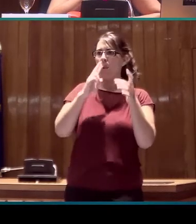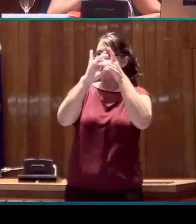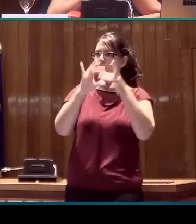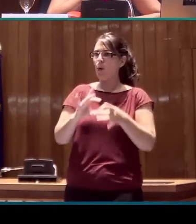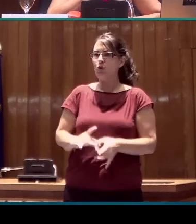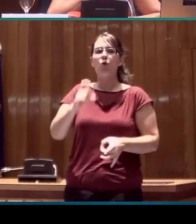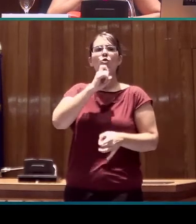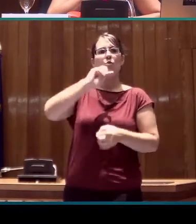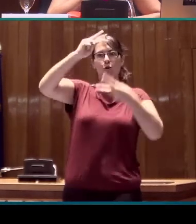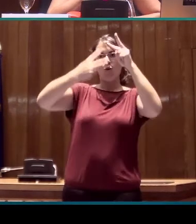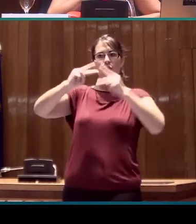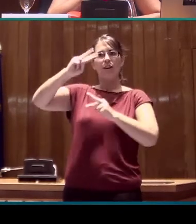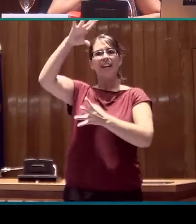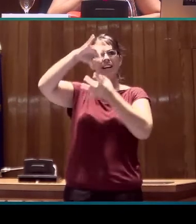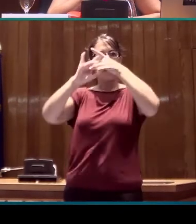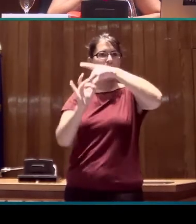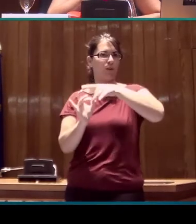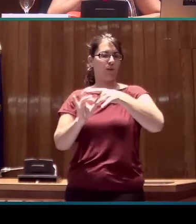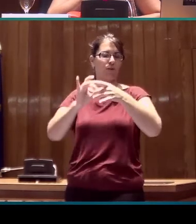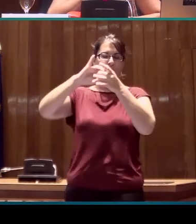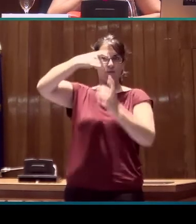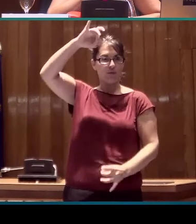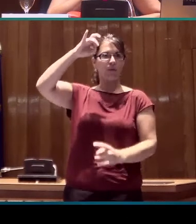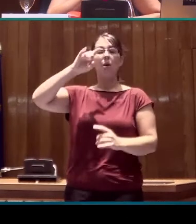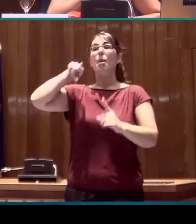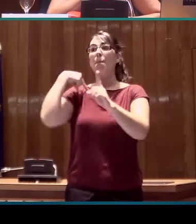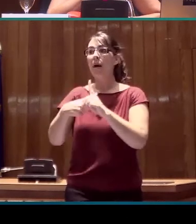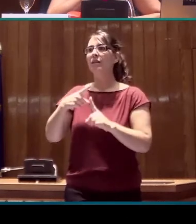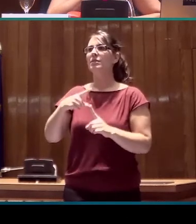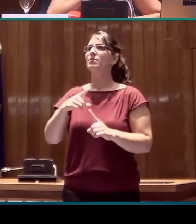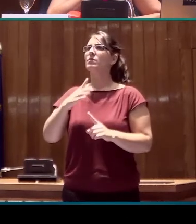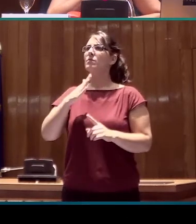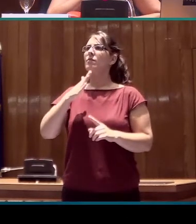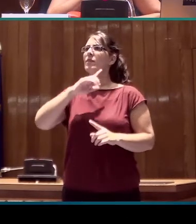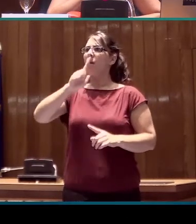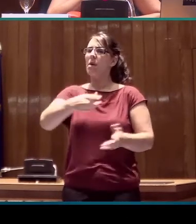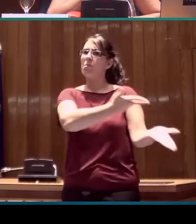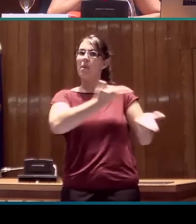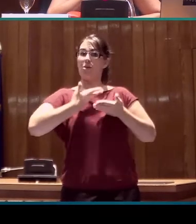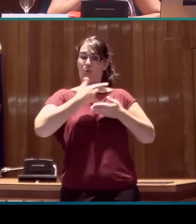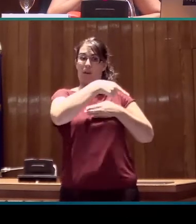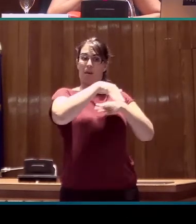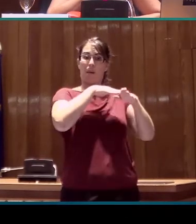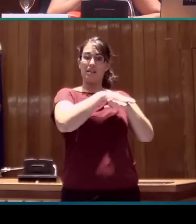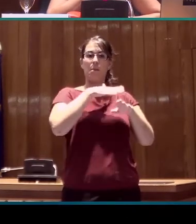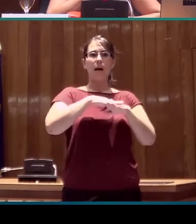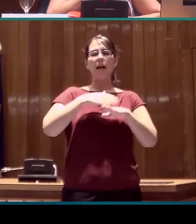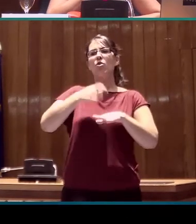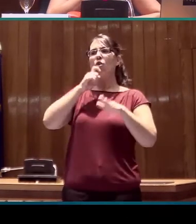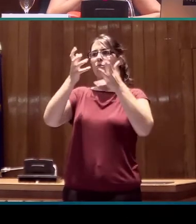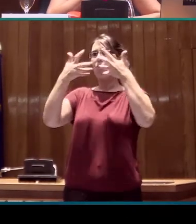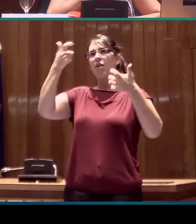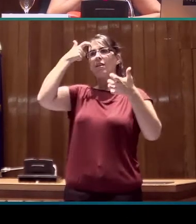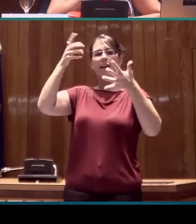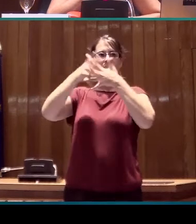estas clases semánticas y esquemas particulares de construcciones sintácticas, de esquemas